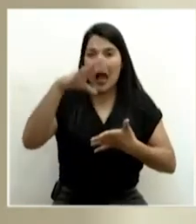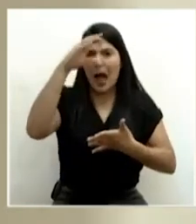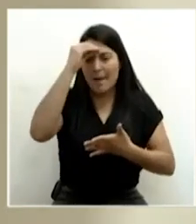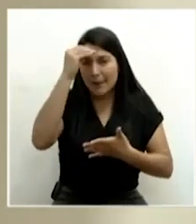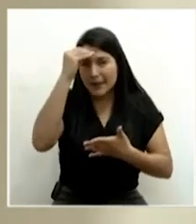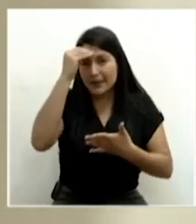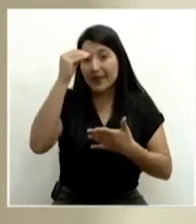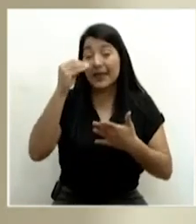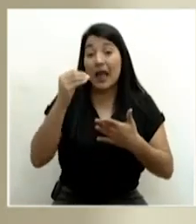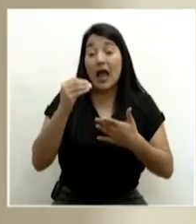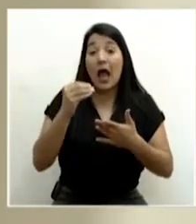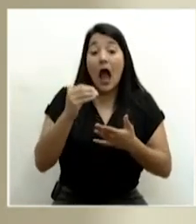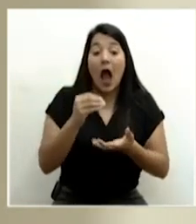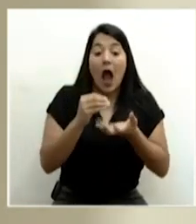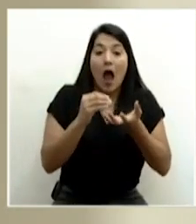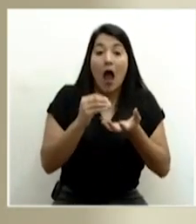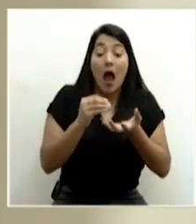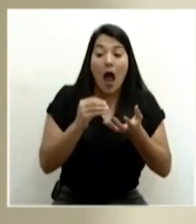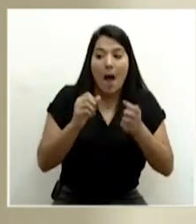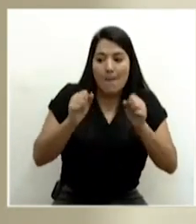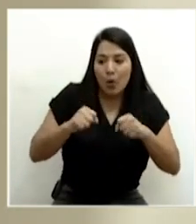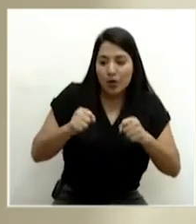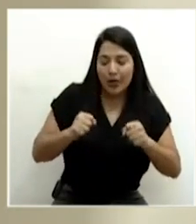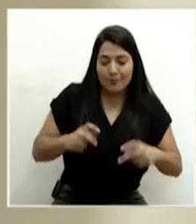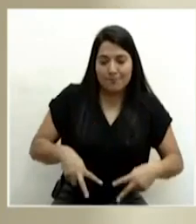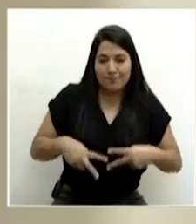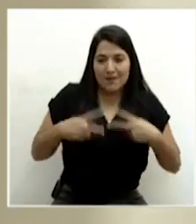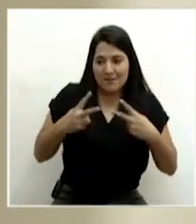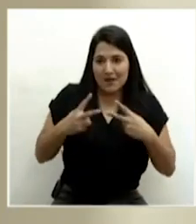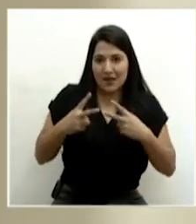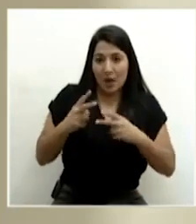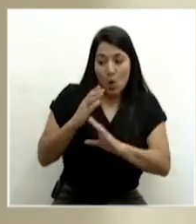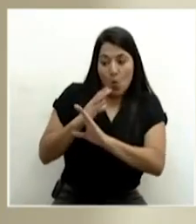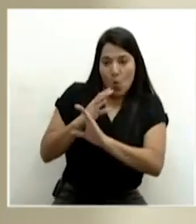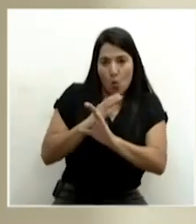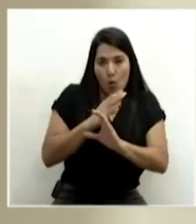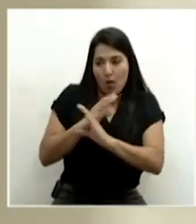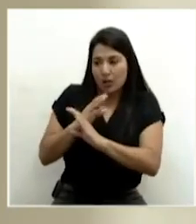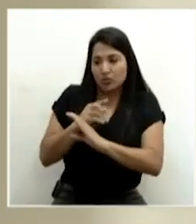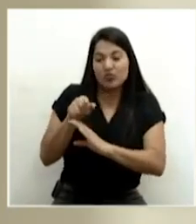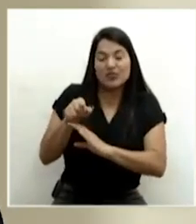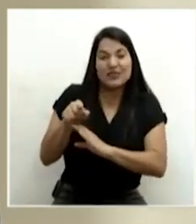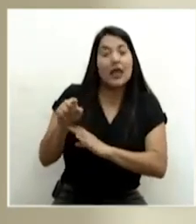temporalmente con este terrible enemigo llamado el COVID-19.